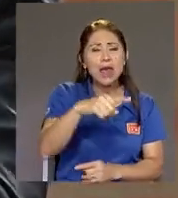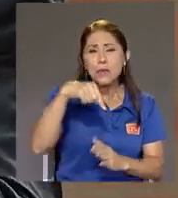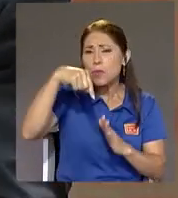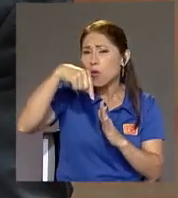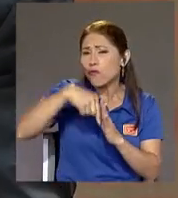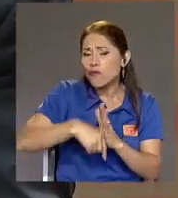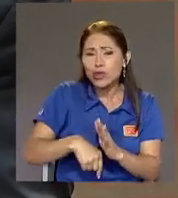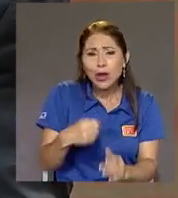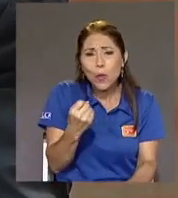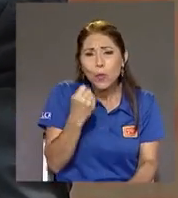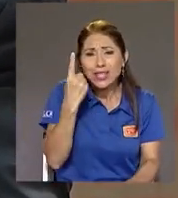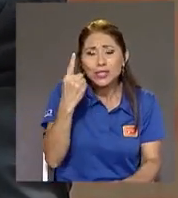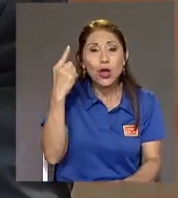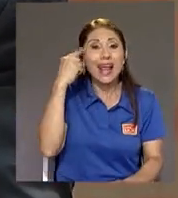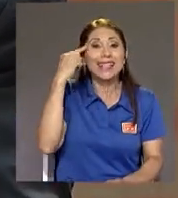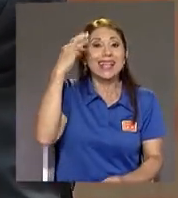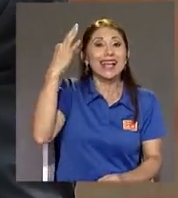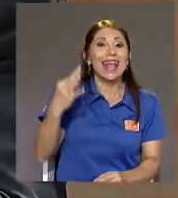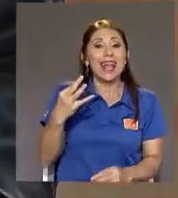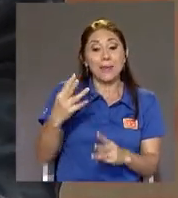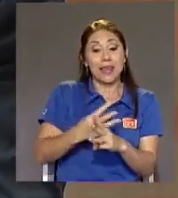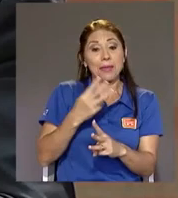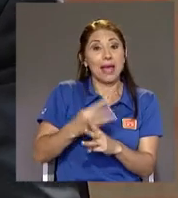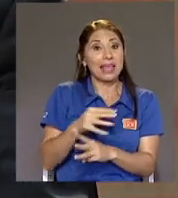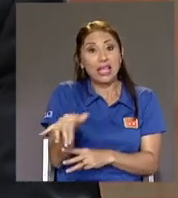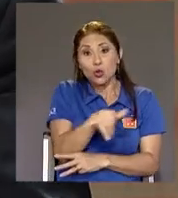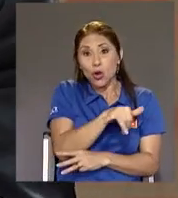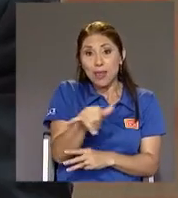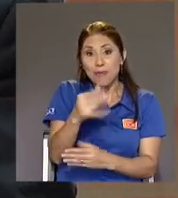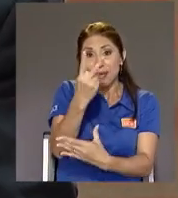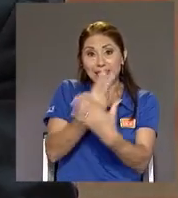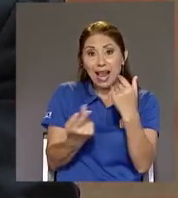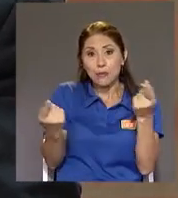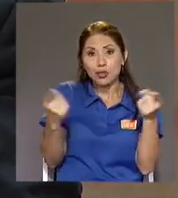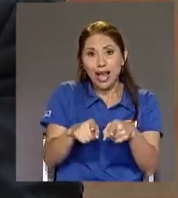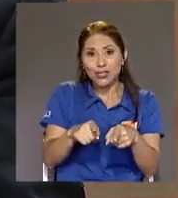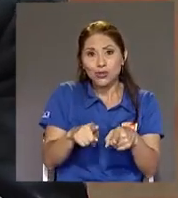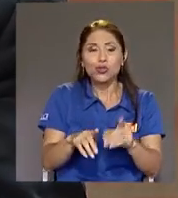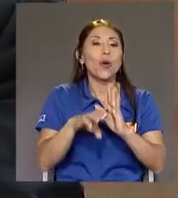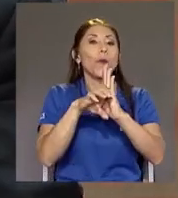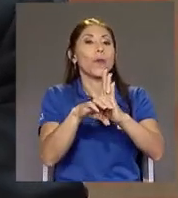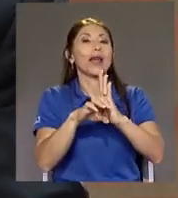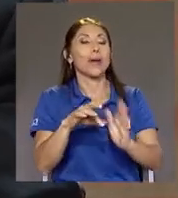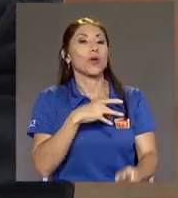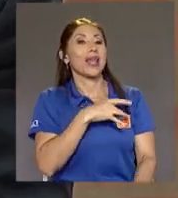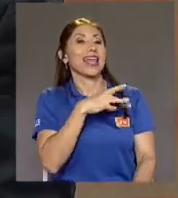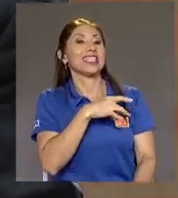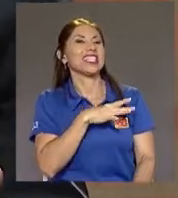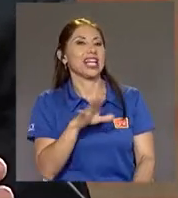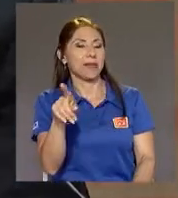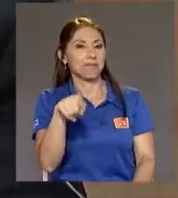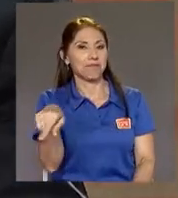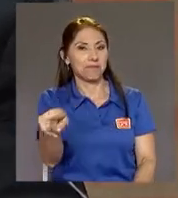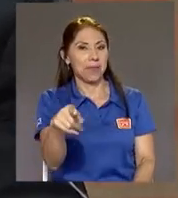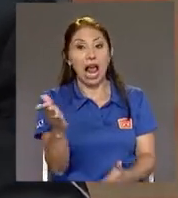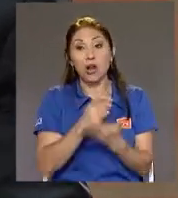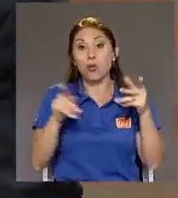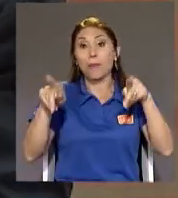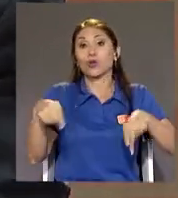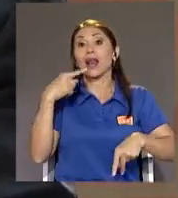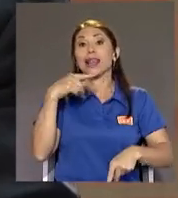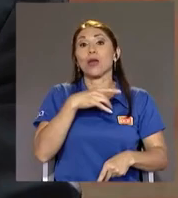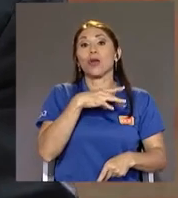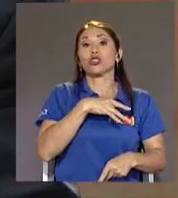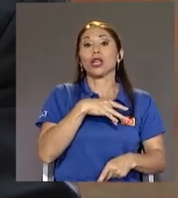De que las matemáticas Son las mismas En ambos casos Por ejemplo En Chile Alguien le dijo A los chilenos El mercado es mágico